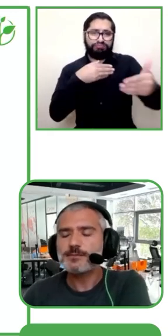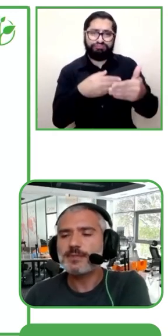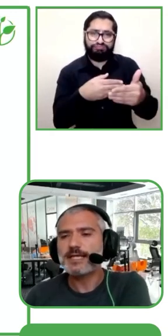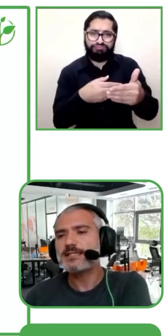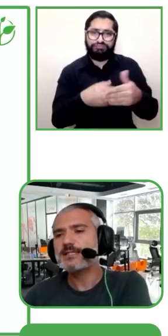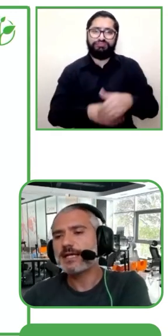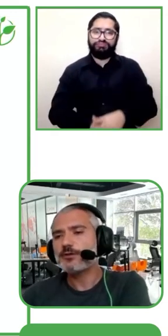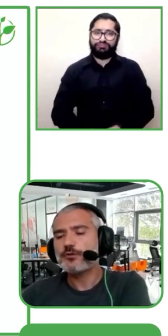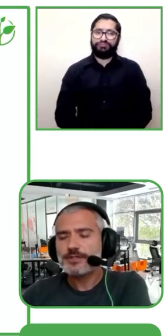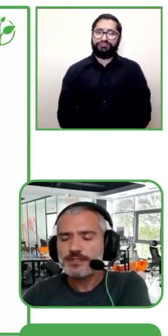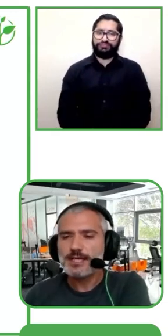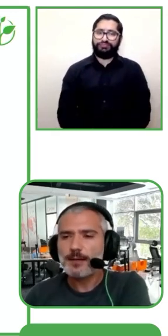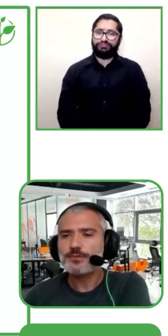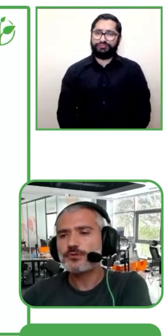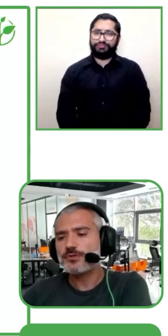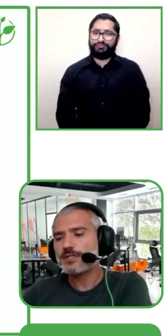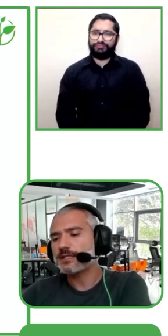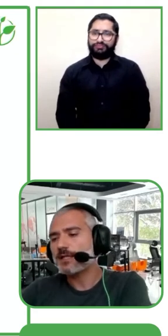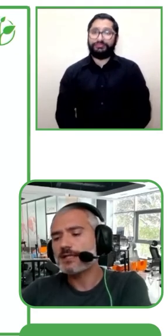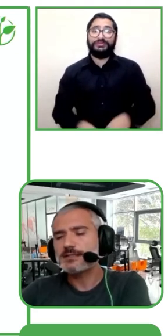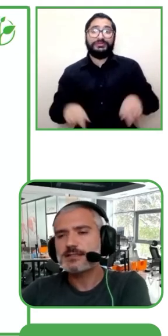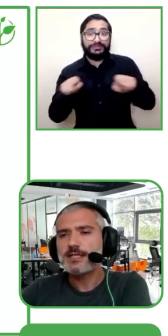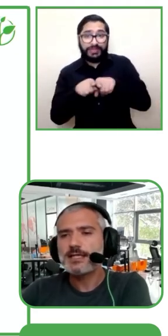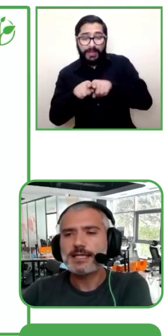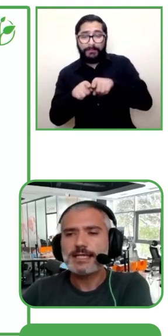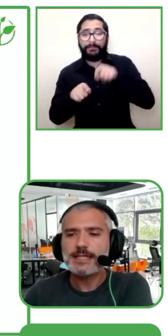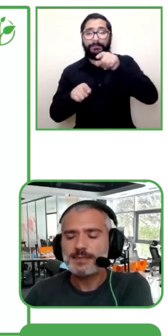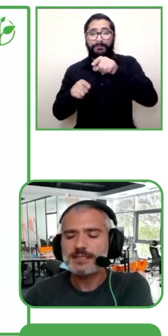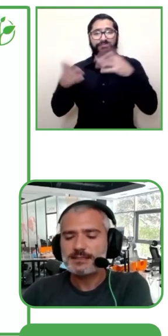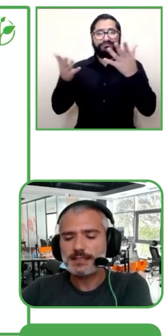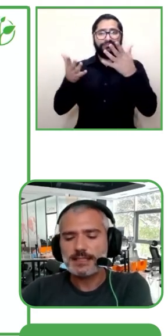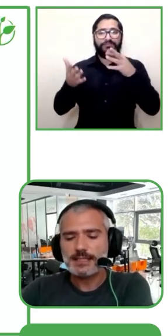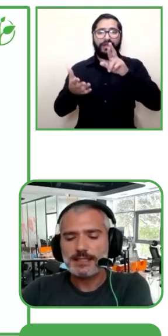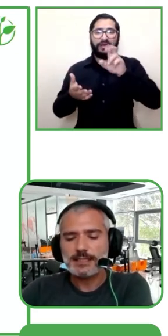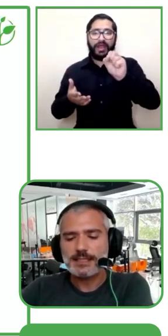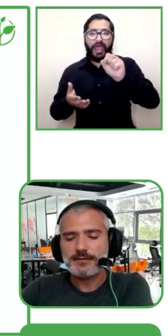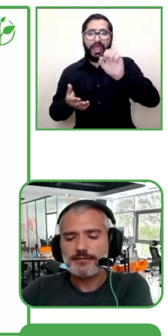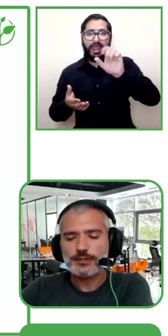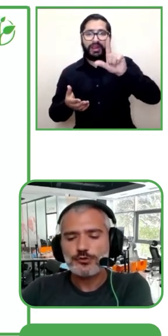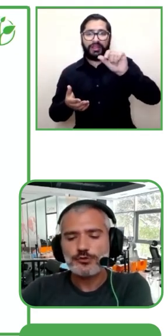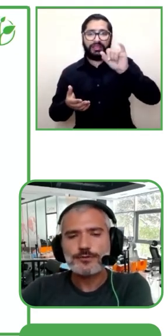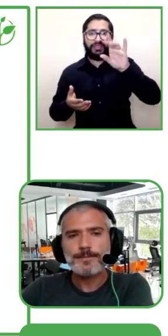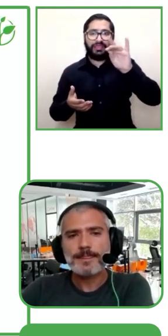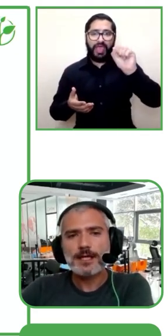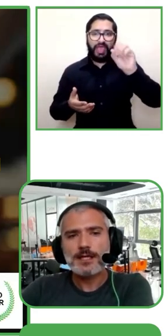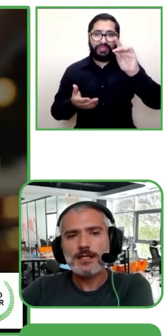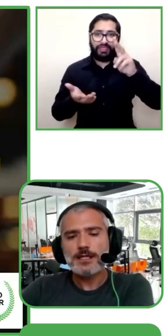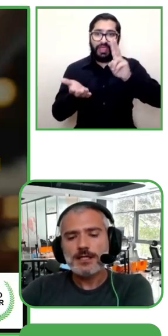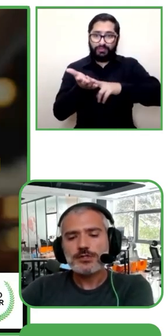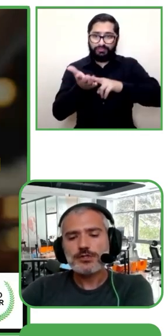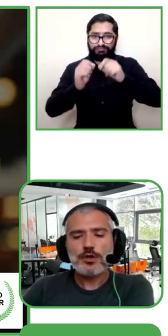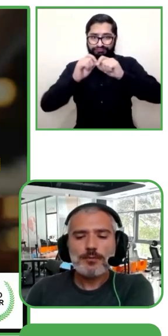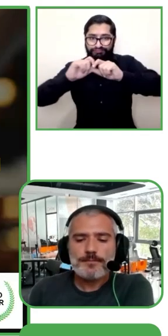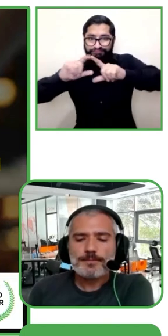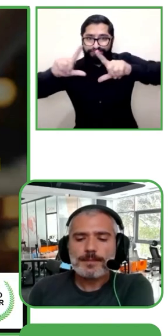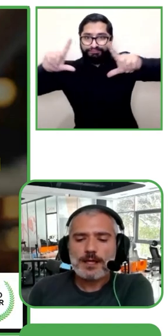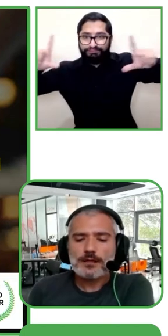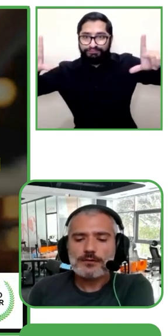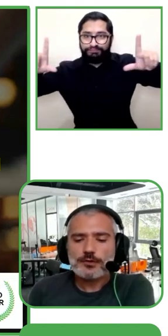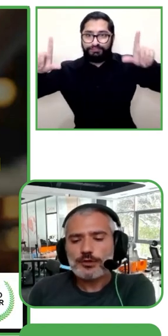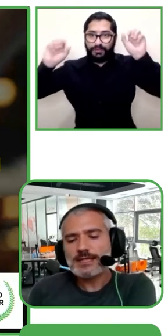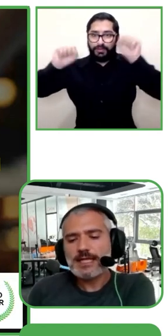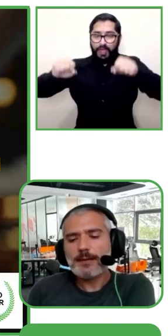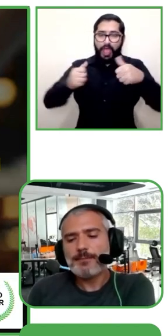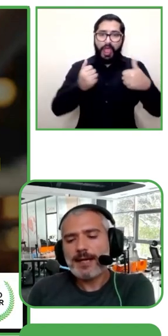aumentada y apoyo para distintos lugares como universidades y otros lugares